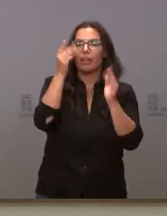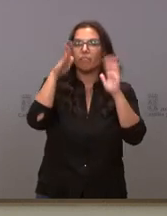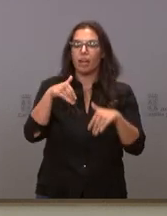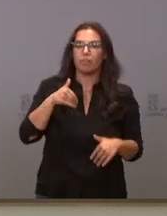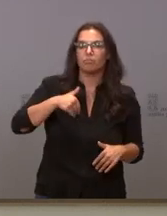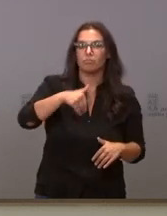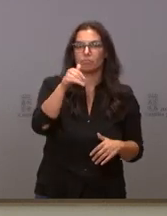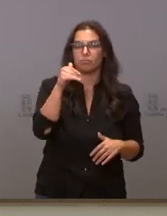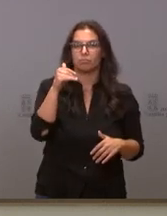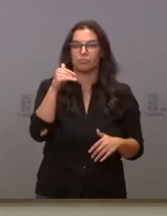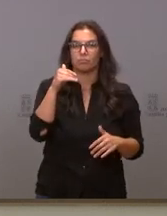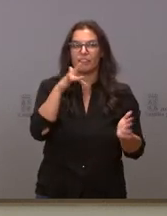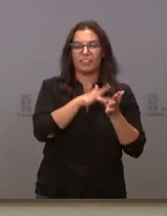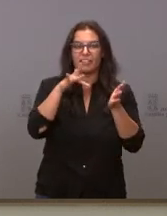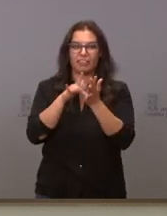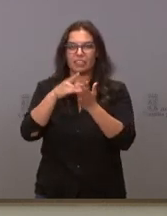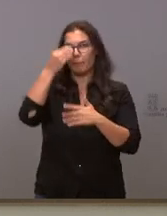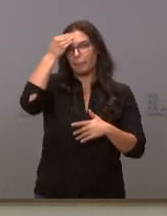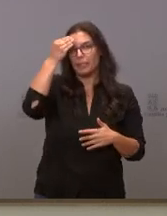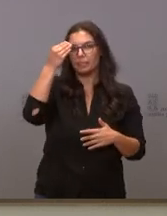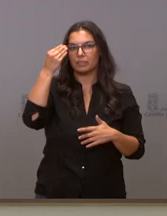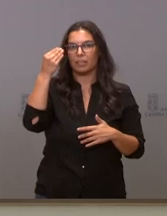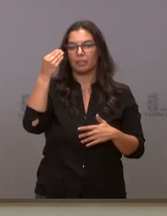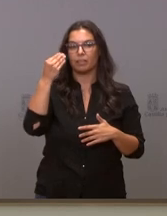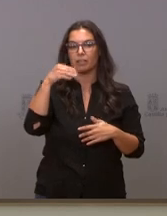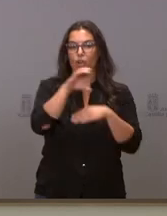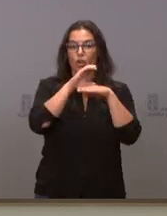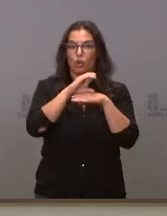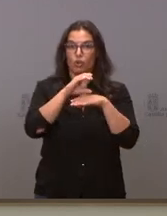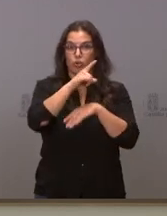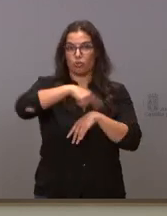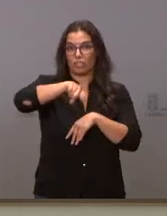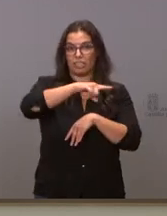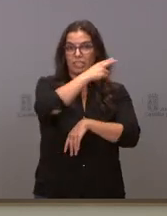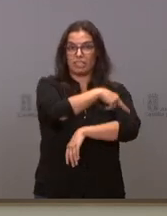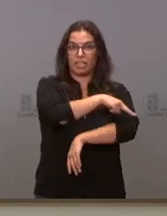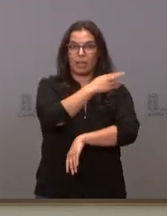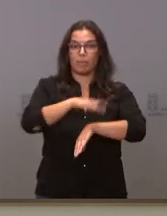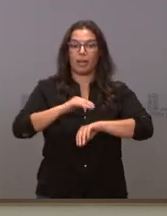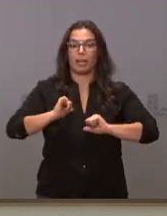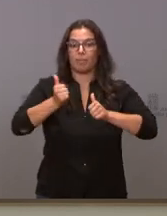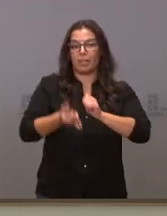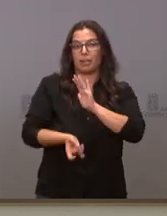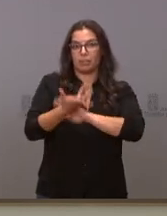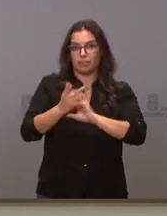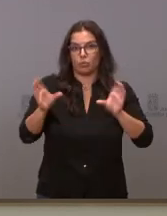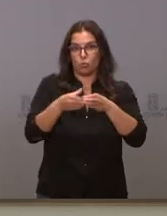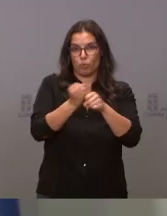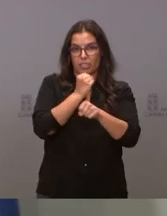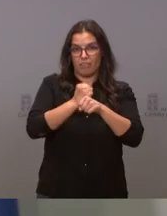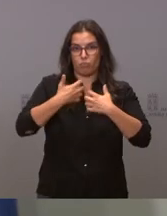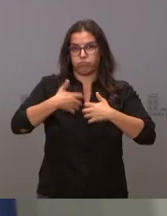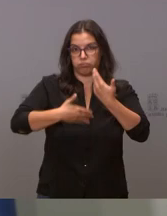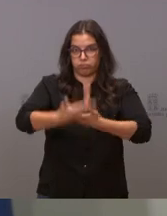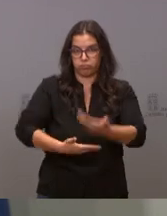establecido por la Consejería de Sanidad para poner en marcha ese grupo de trabajo. Bien,